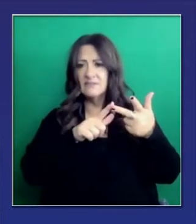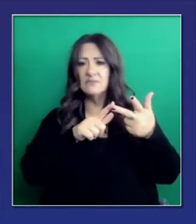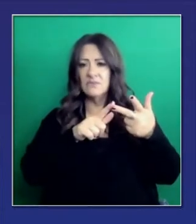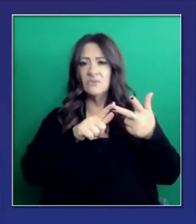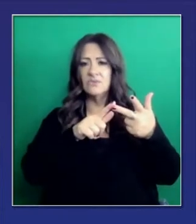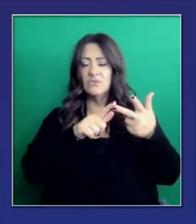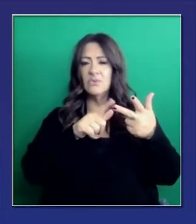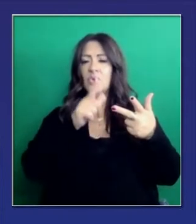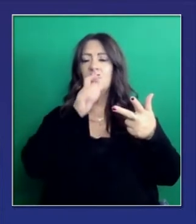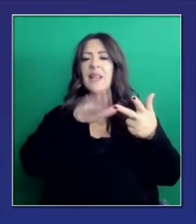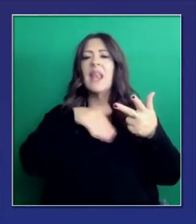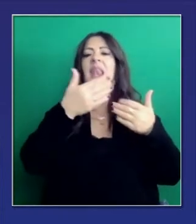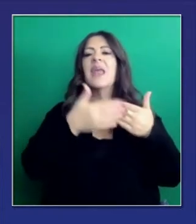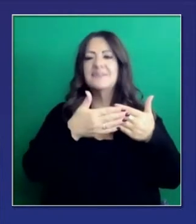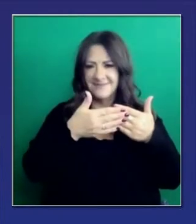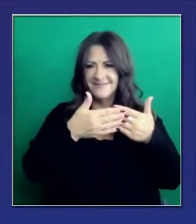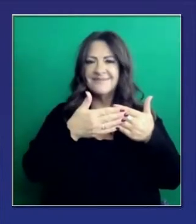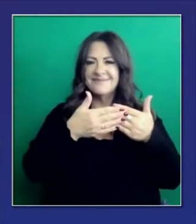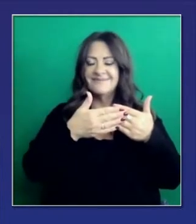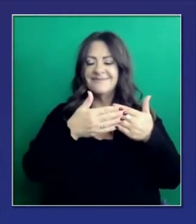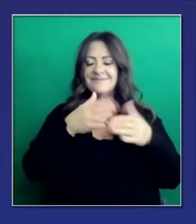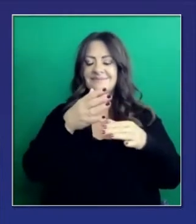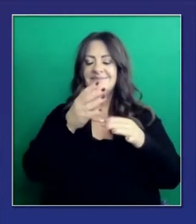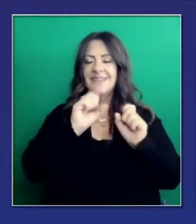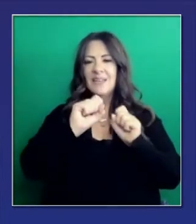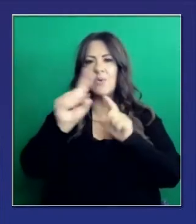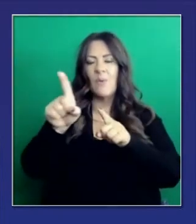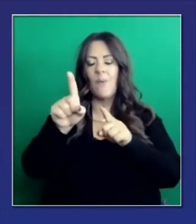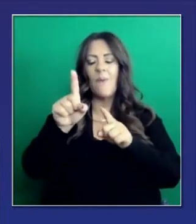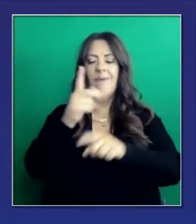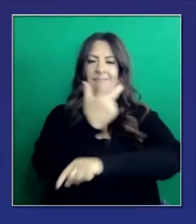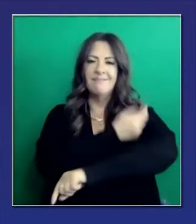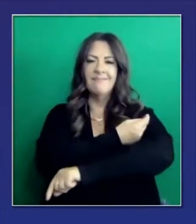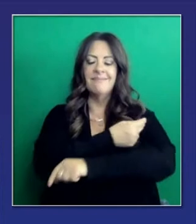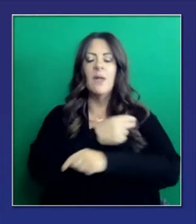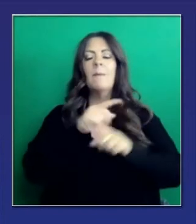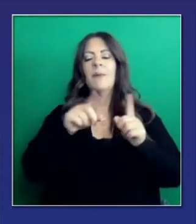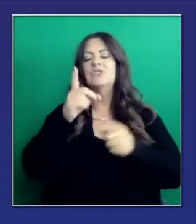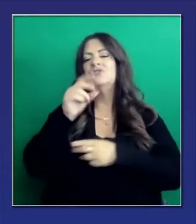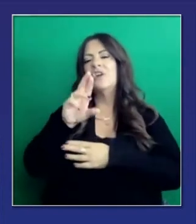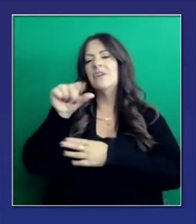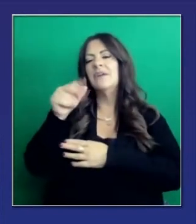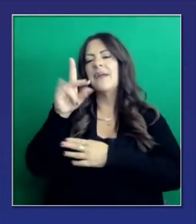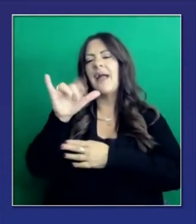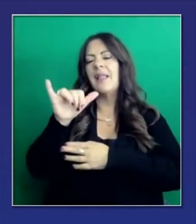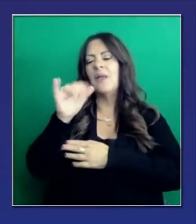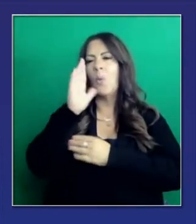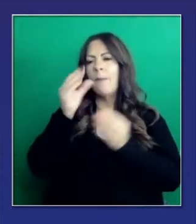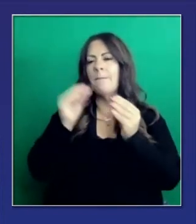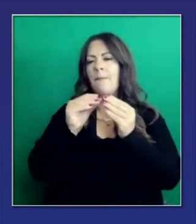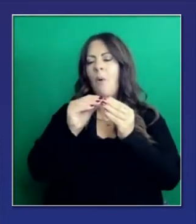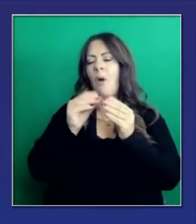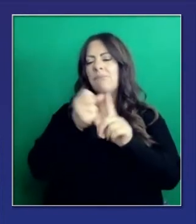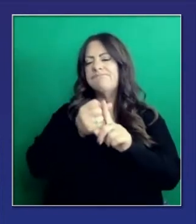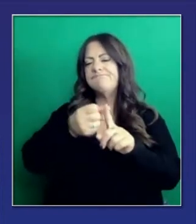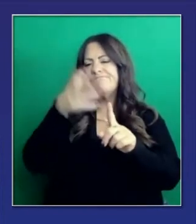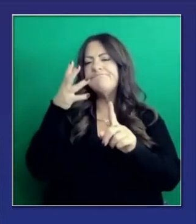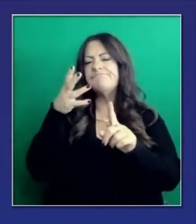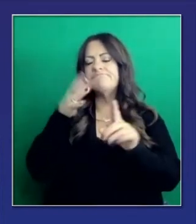de eso mañana con el doctor Gali en su reseña. Y esperamos que si hay preguntas hoy, serán respondidas mañana también